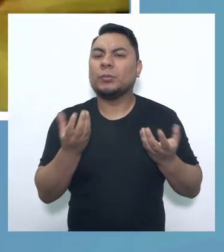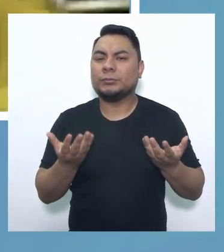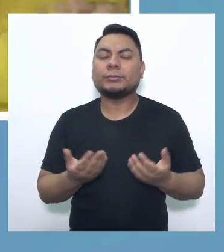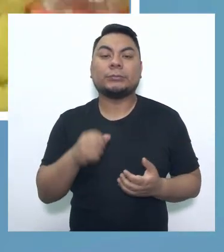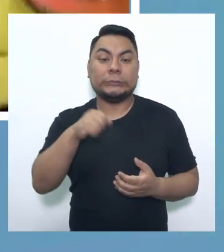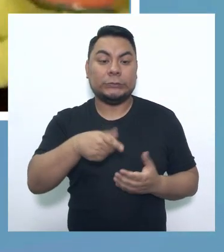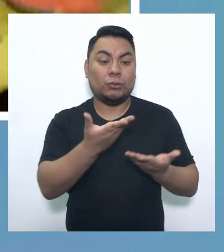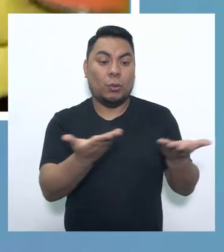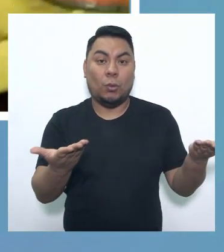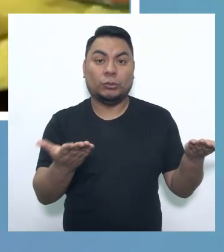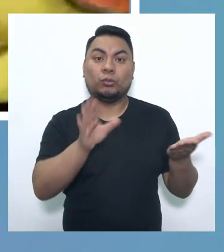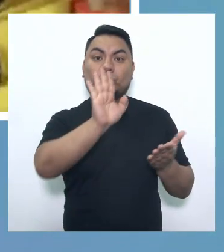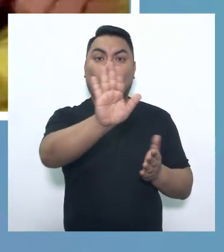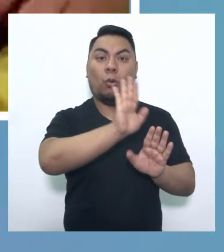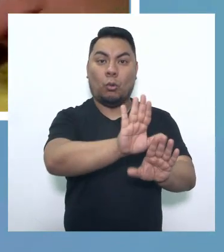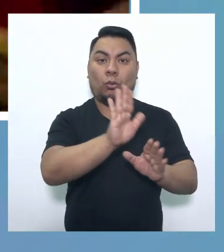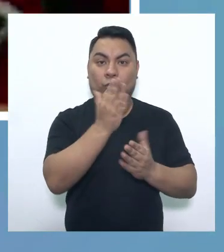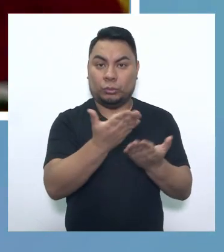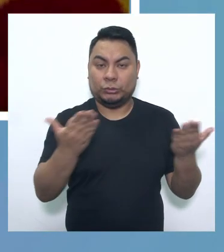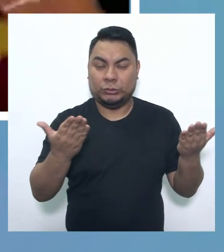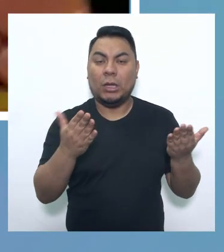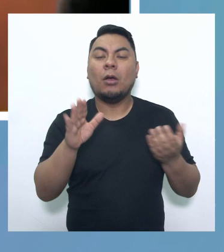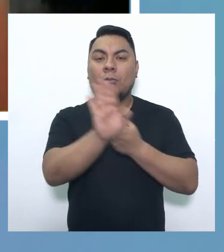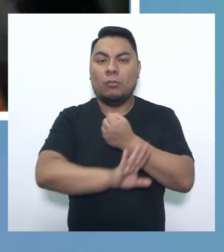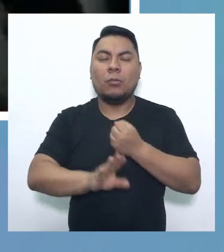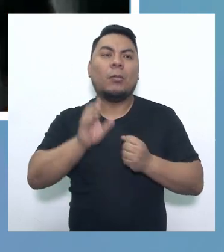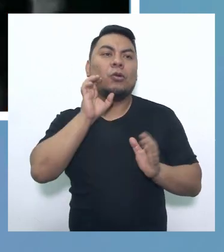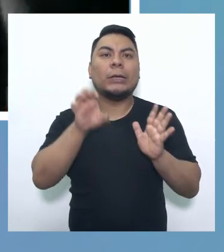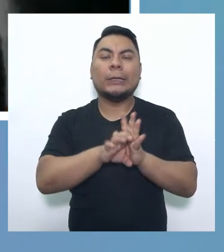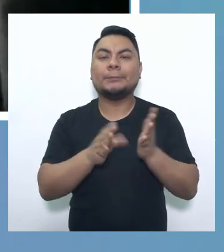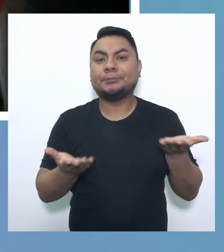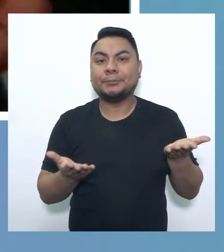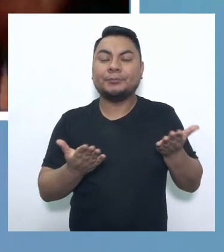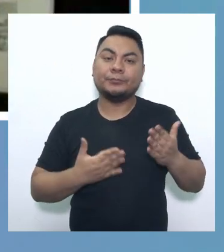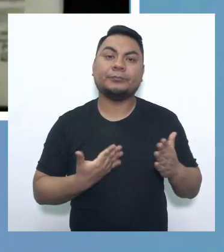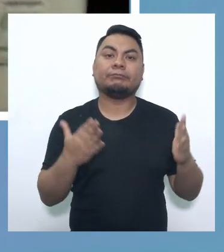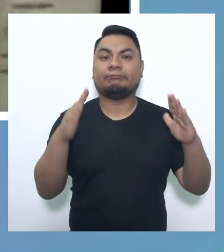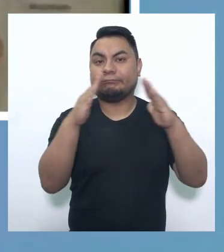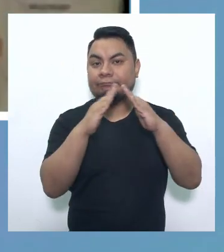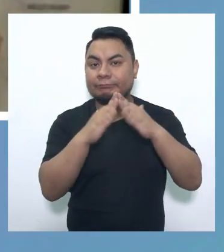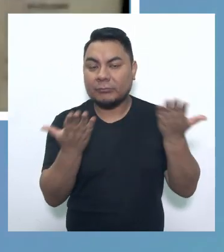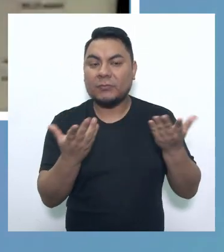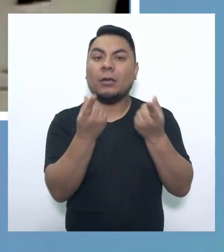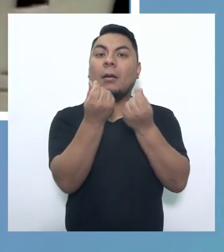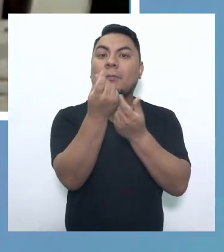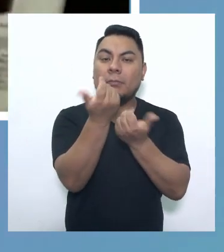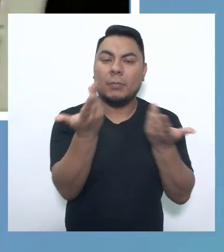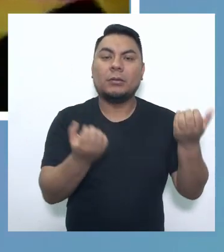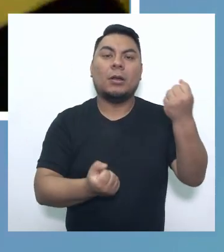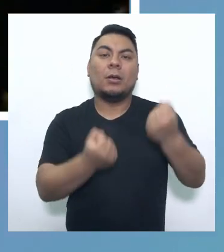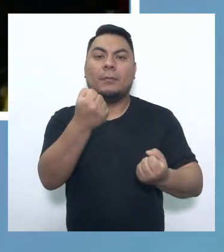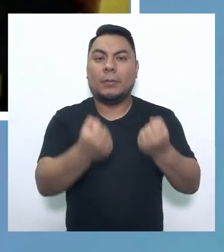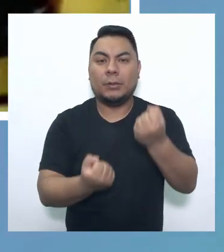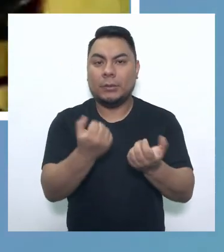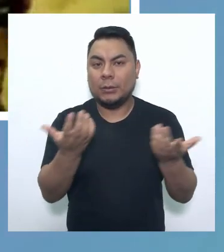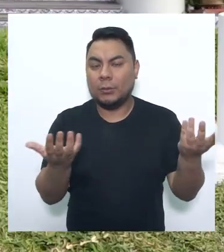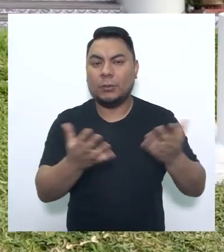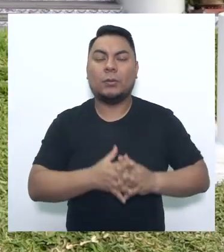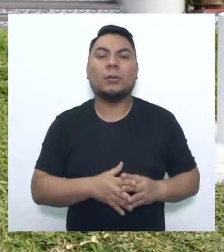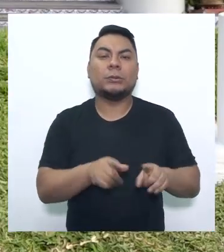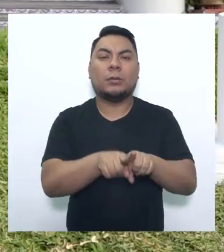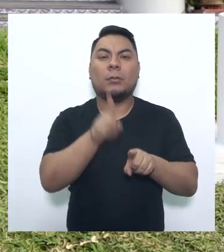es el patrimonio, llámense bienes muebles o inmuebles, una suma de dinero, un vehículo,